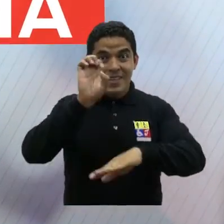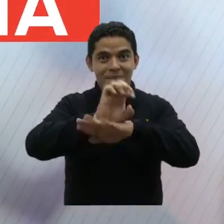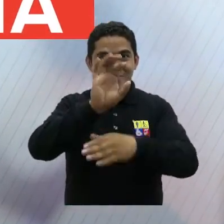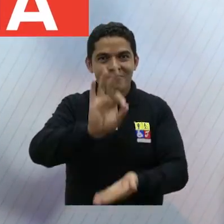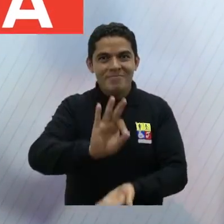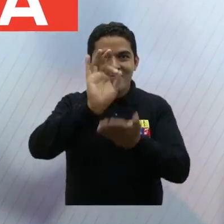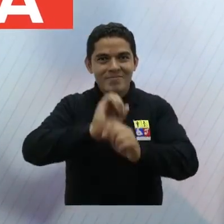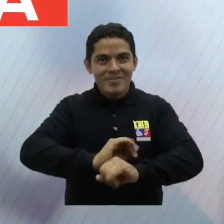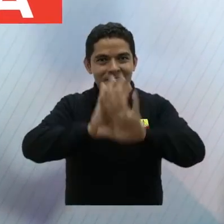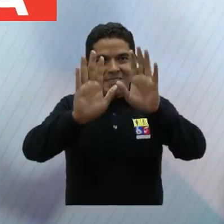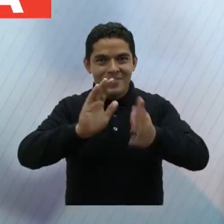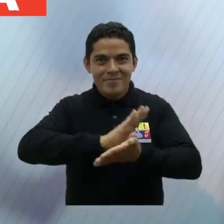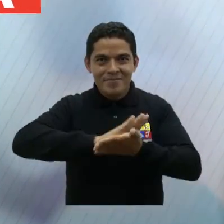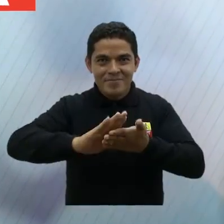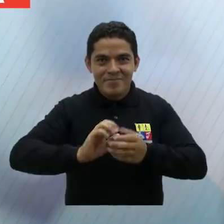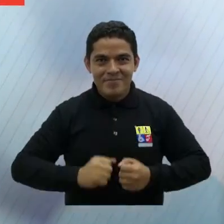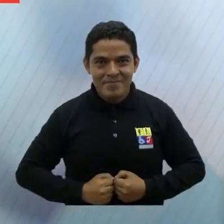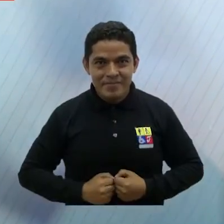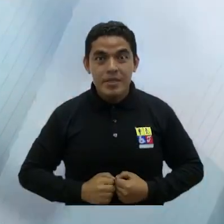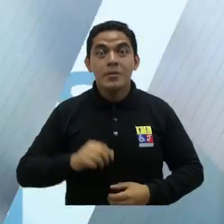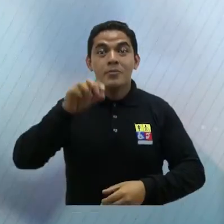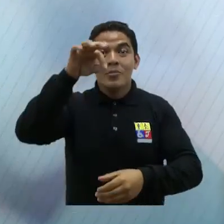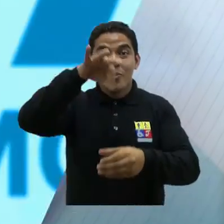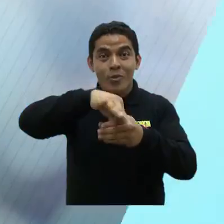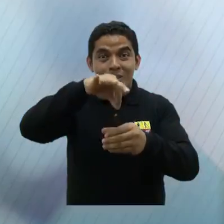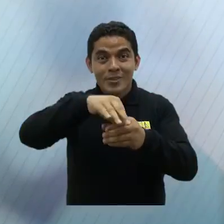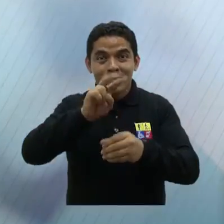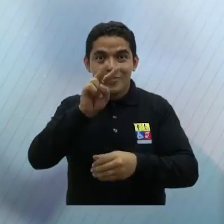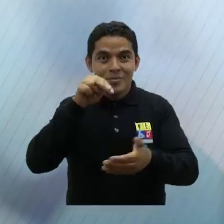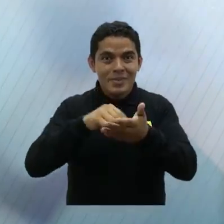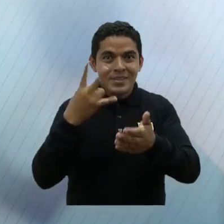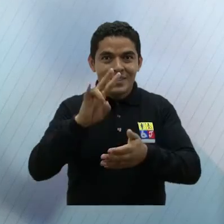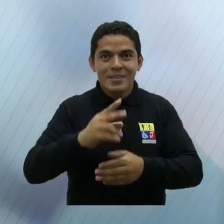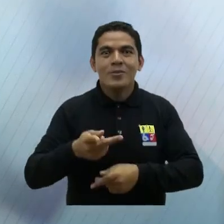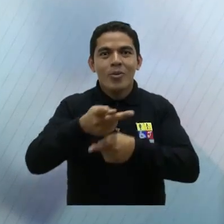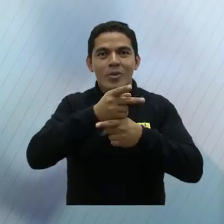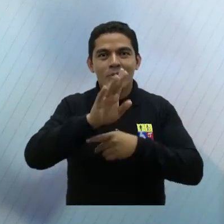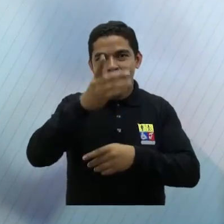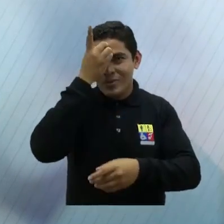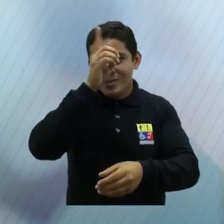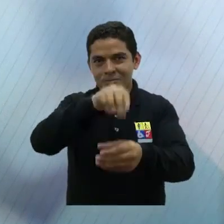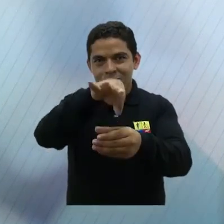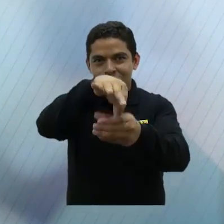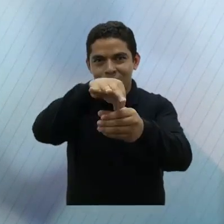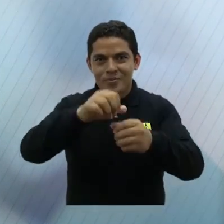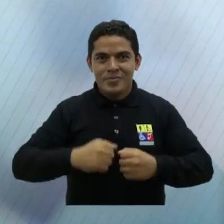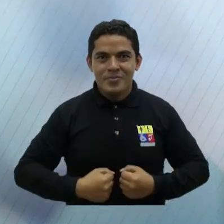Ecuador elige con transparencia. Elecciones 2017. Garantizamos tu decisión.